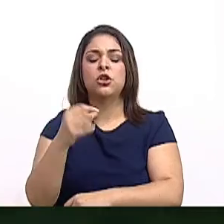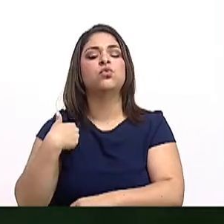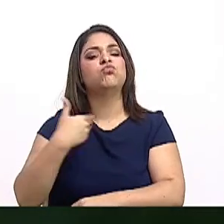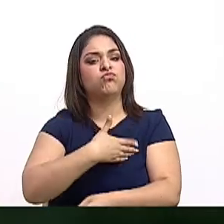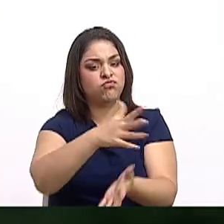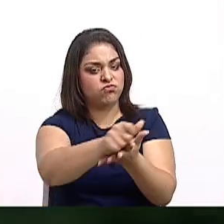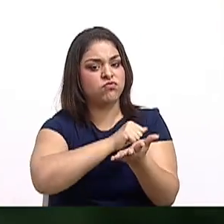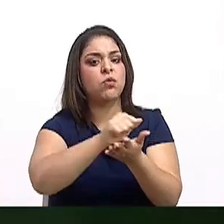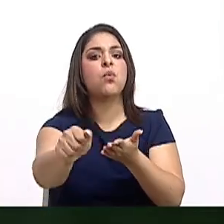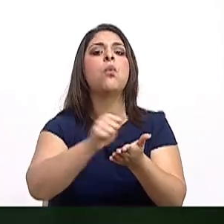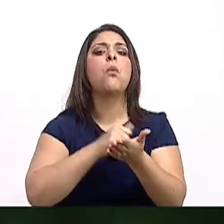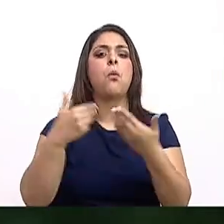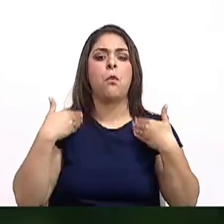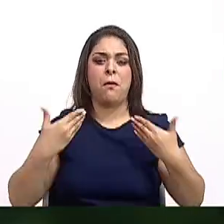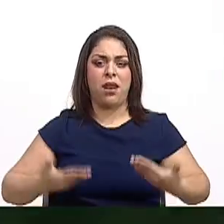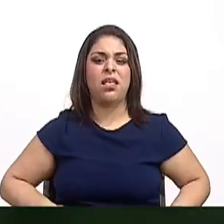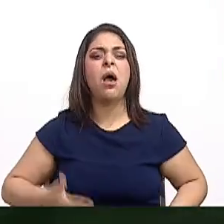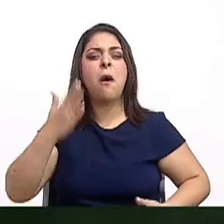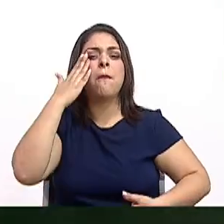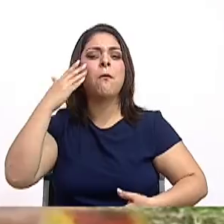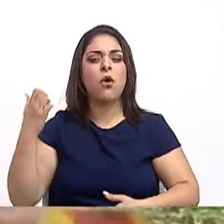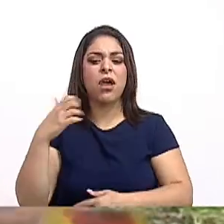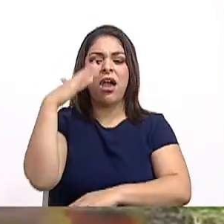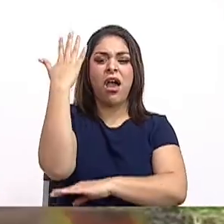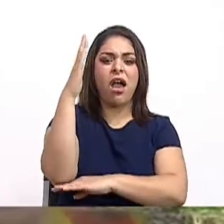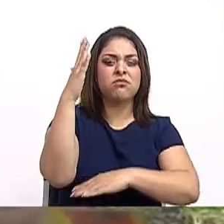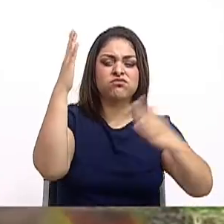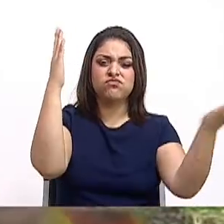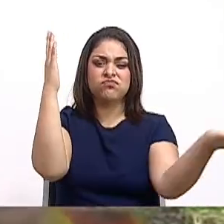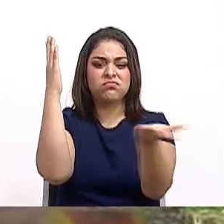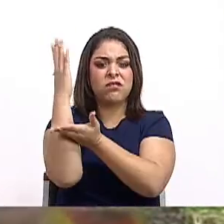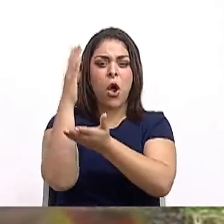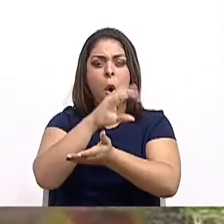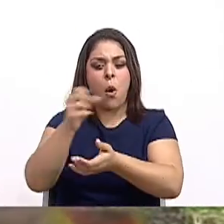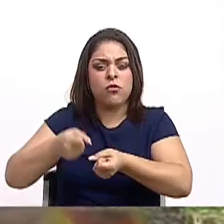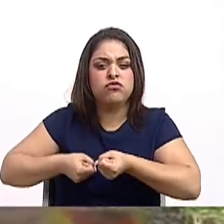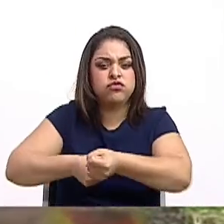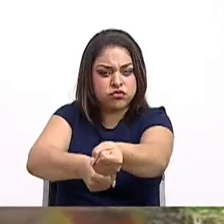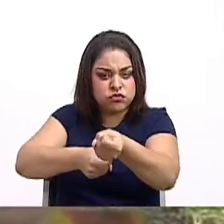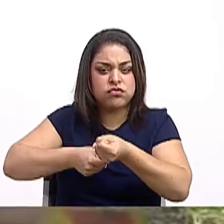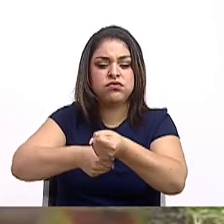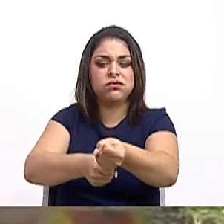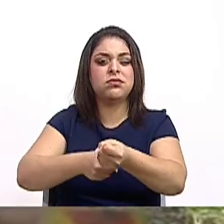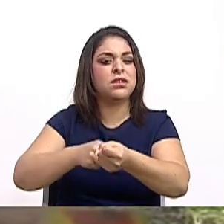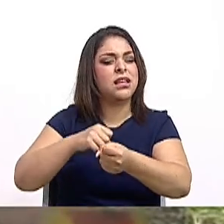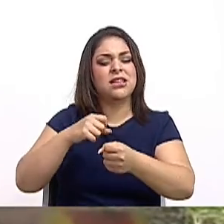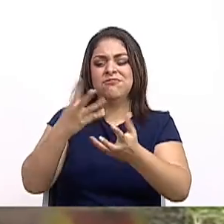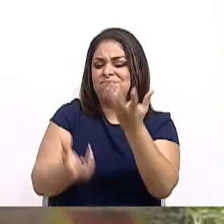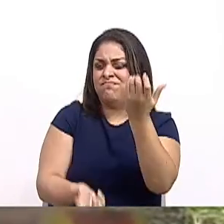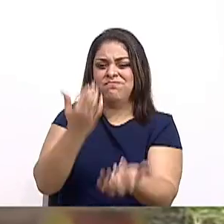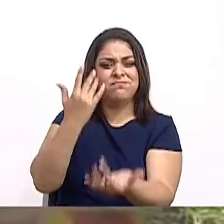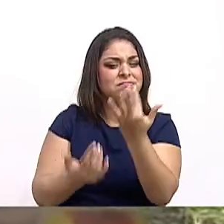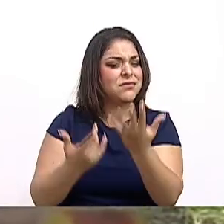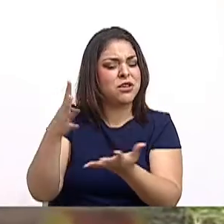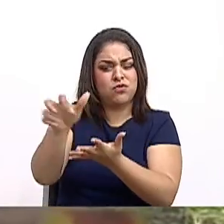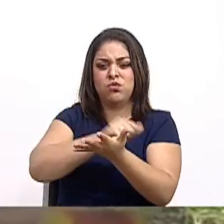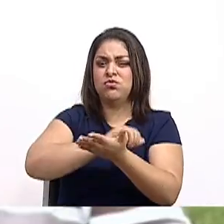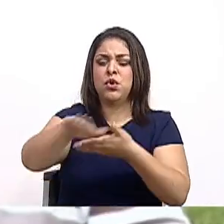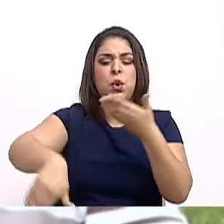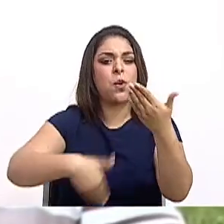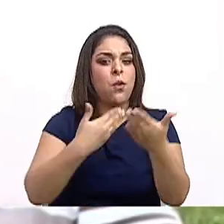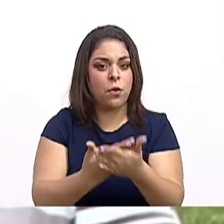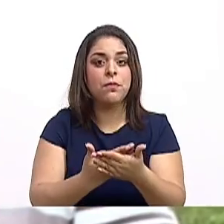a la humanidad. Se le voló machete a la cierra, si era el caso, y se hiervisó, se quemó, hiervisó y todo eso.